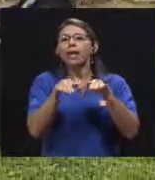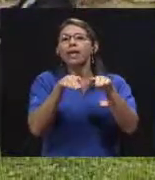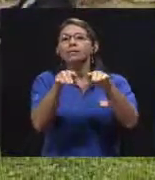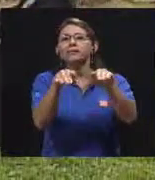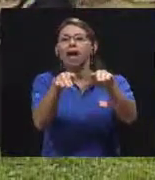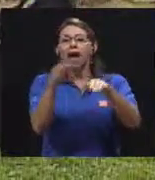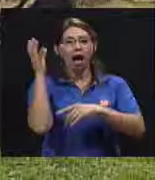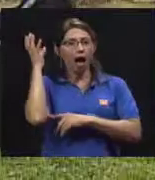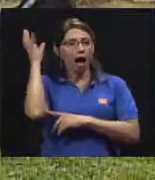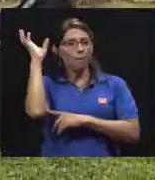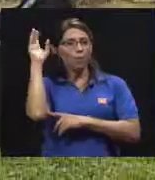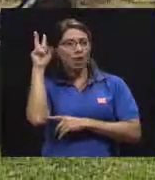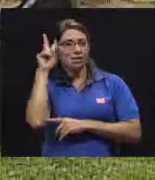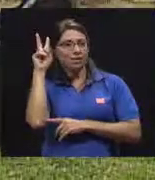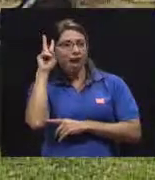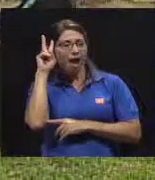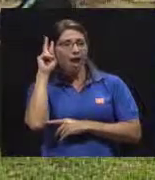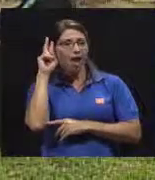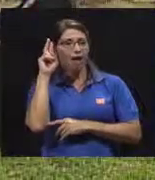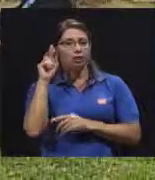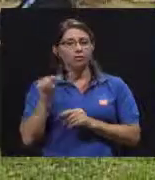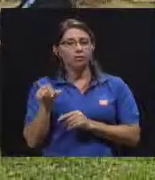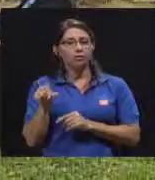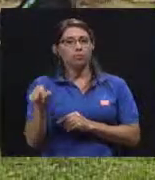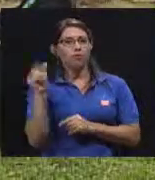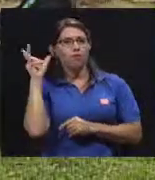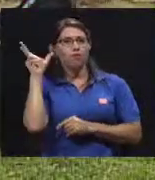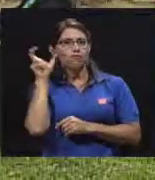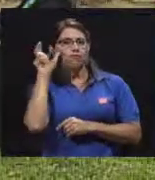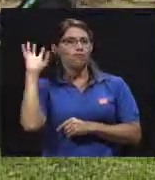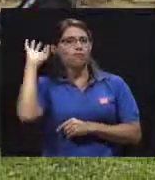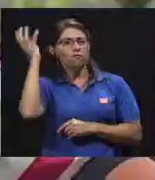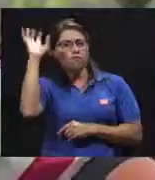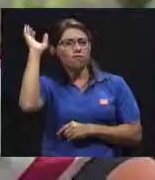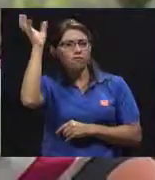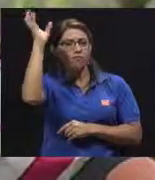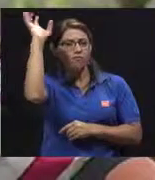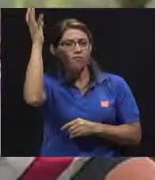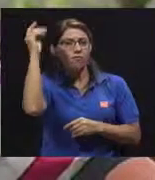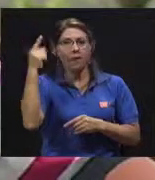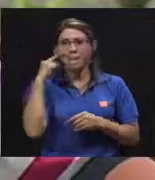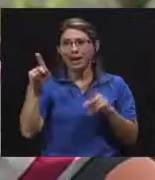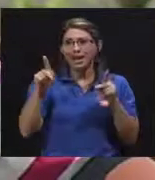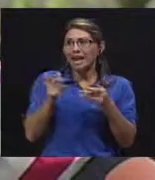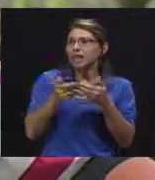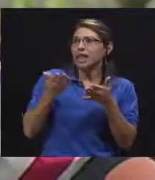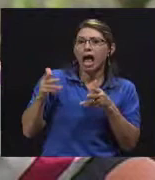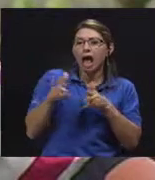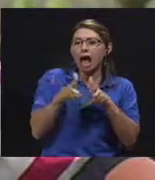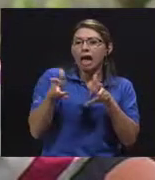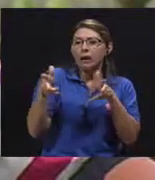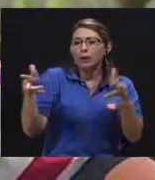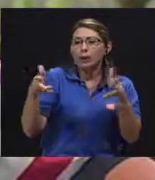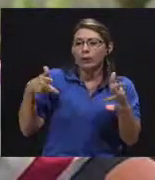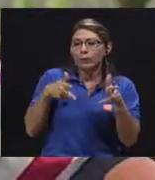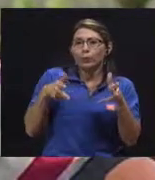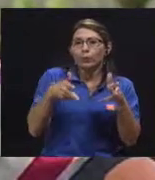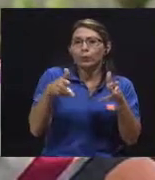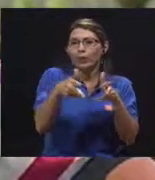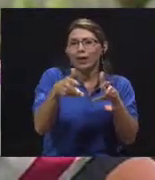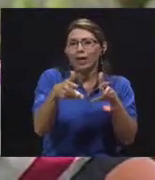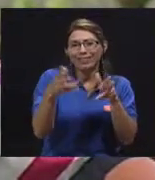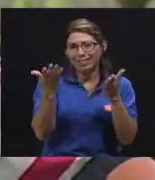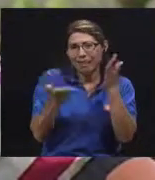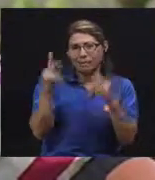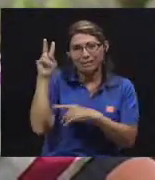opinan? Pues sí, hay mucho conflicto con esas circunstancias. Pues la zona que nosotros abarcamos, nos toca curir la